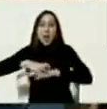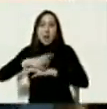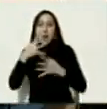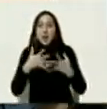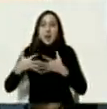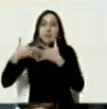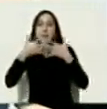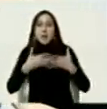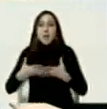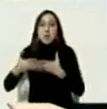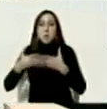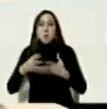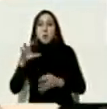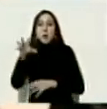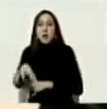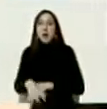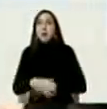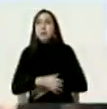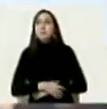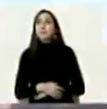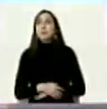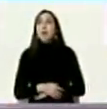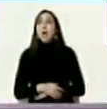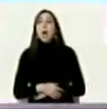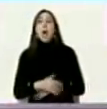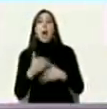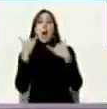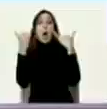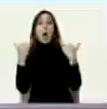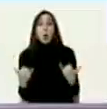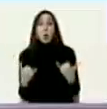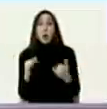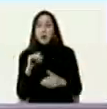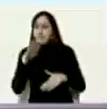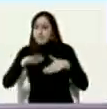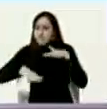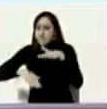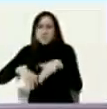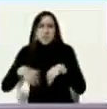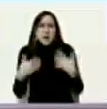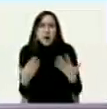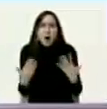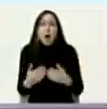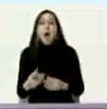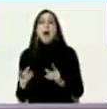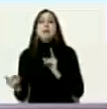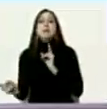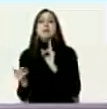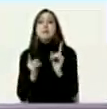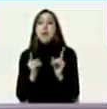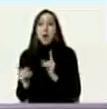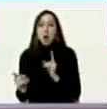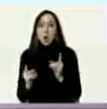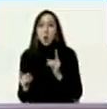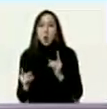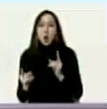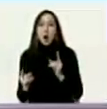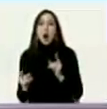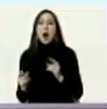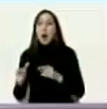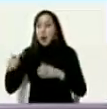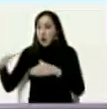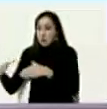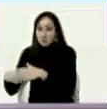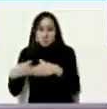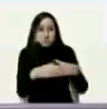ahora dimos el primer paso dialogar con quienes nos querían matar